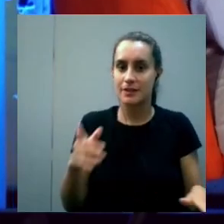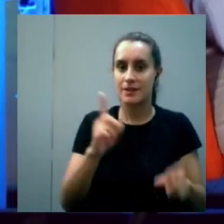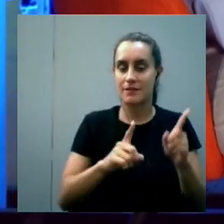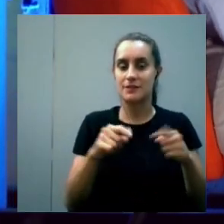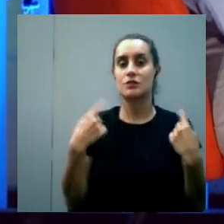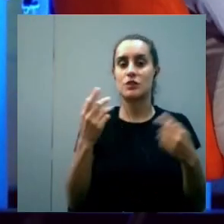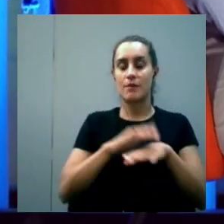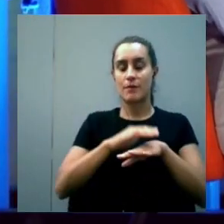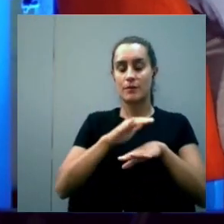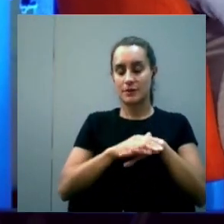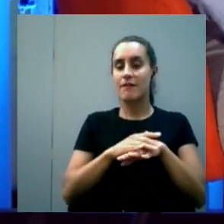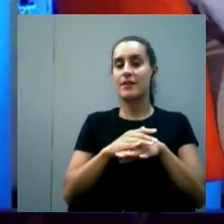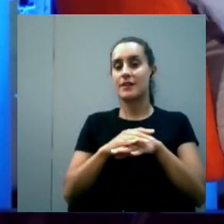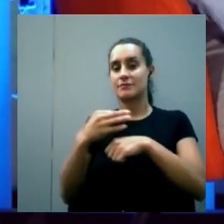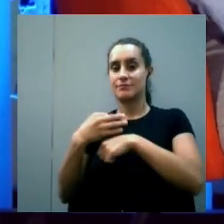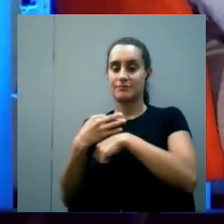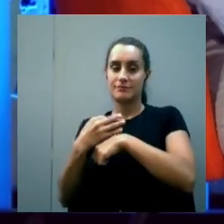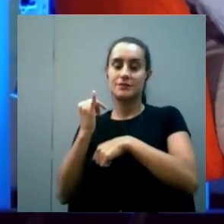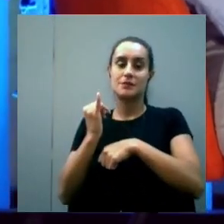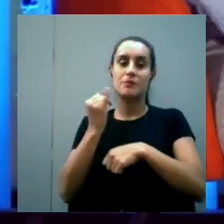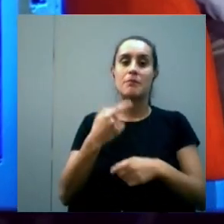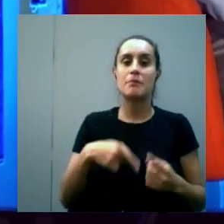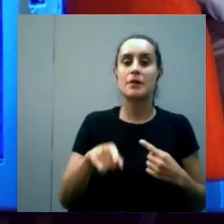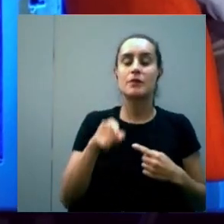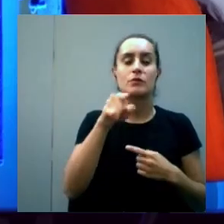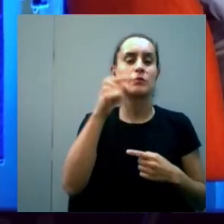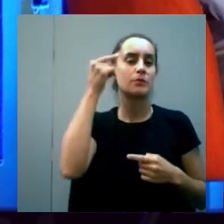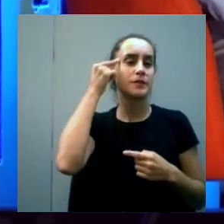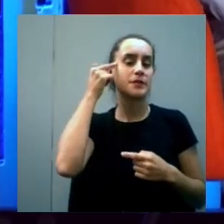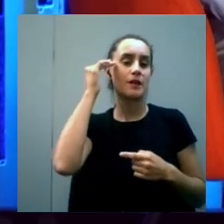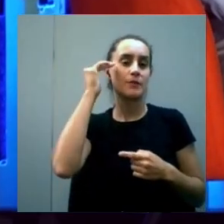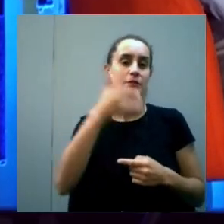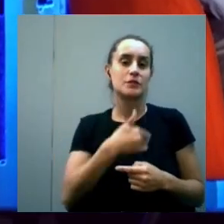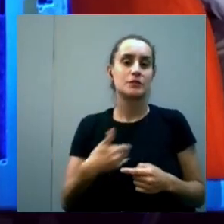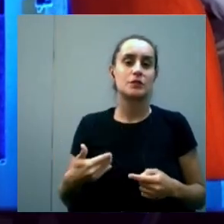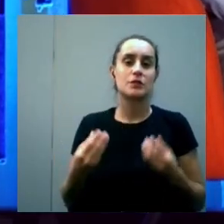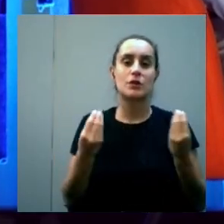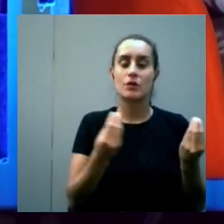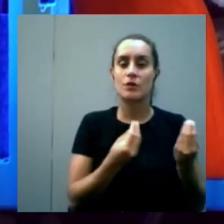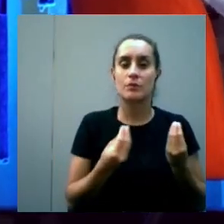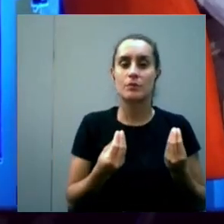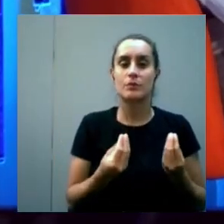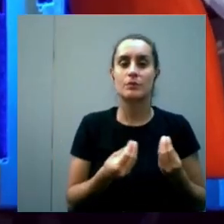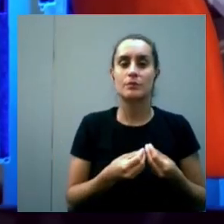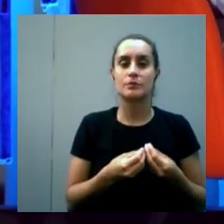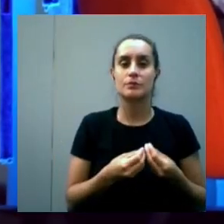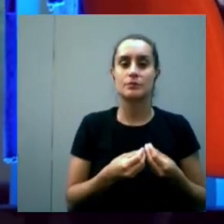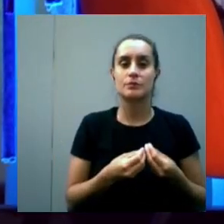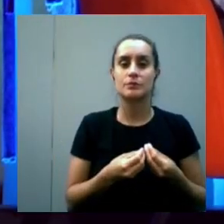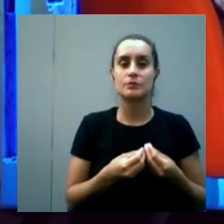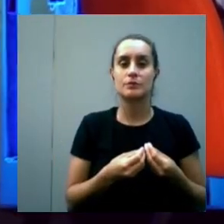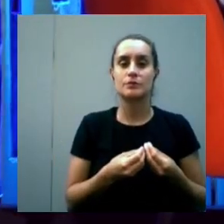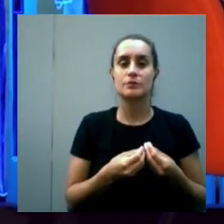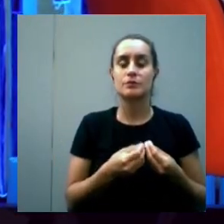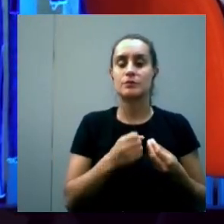ahí pero desde tu óptica Sergio desde esta charla van a leer el marco el